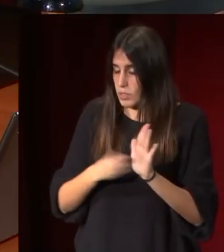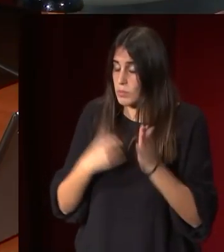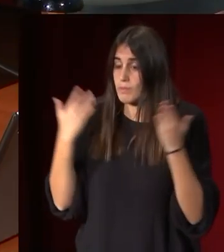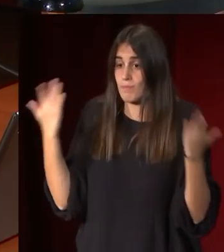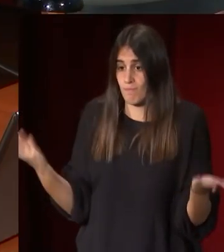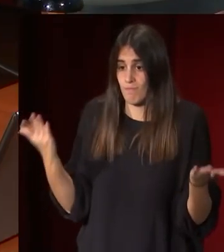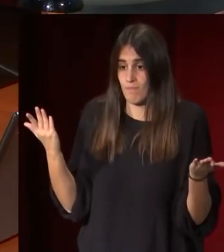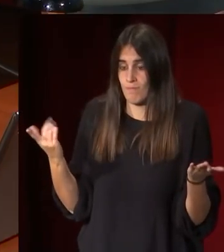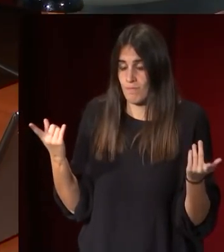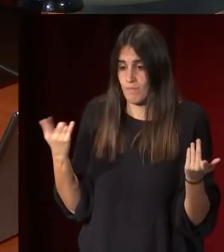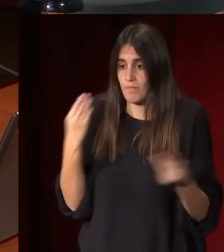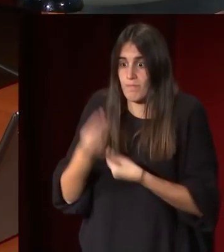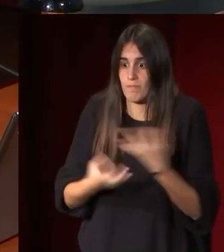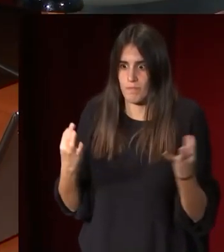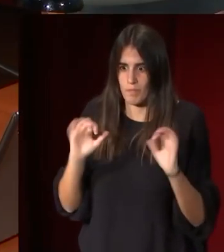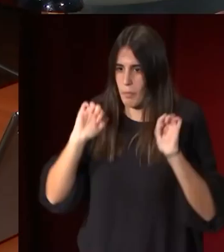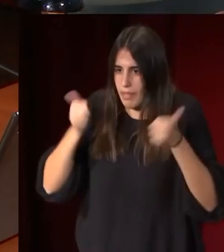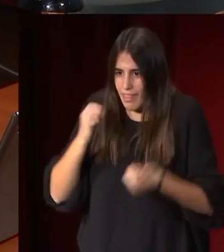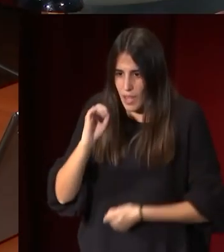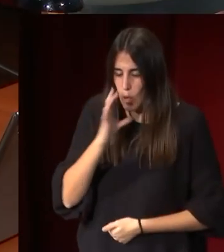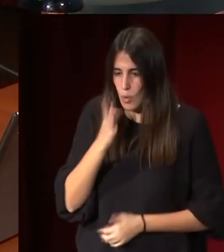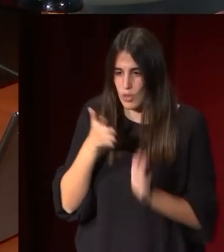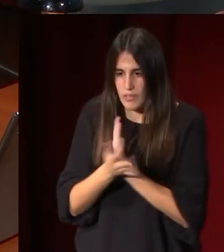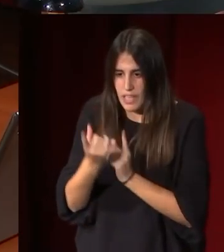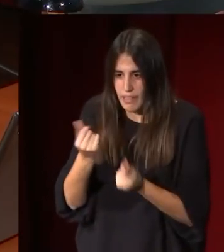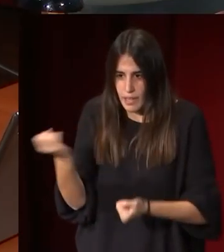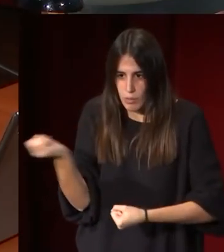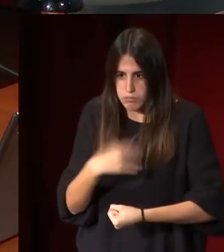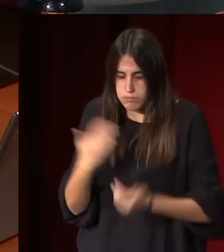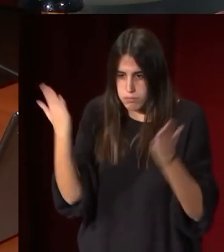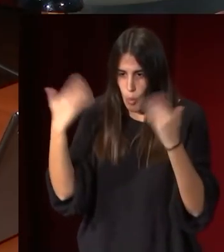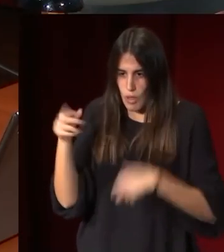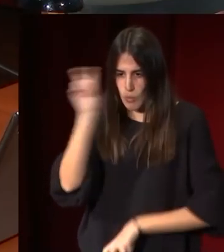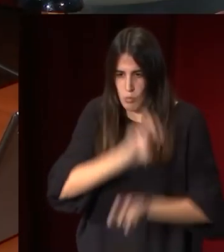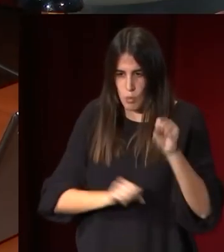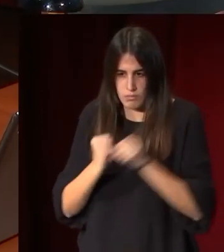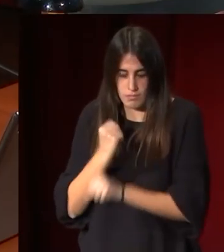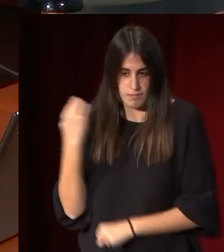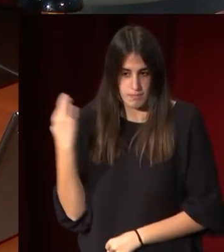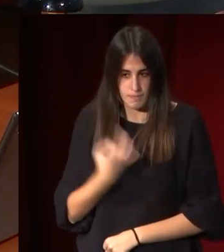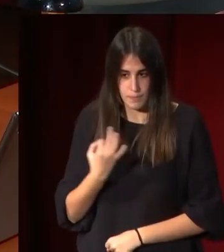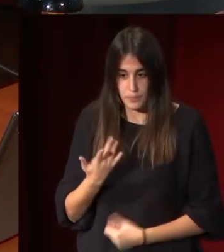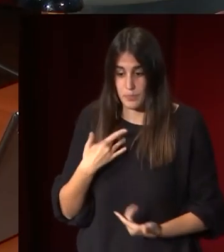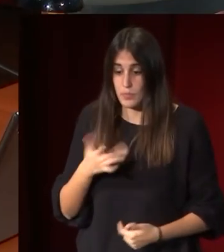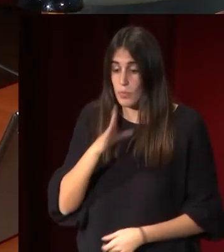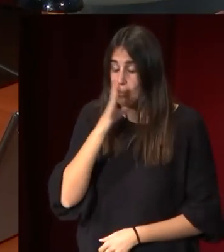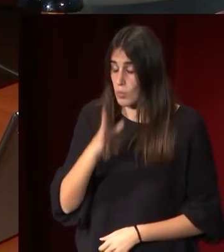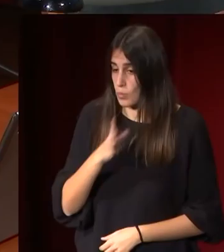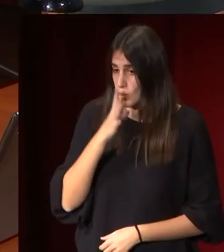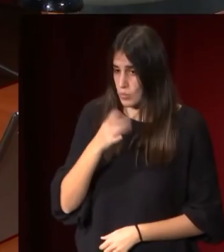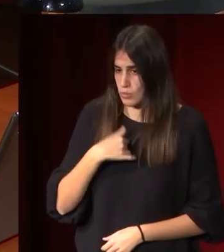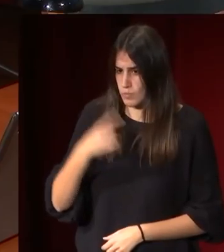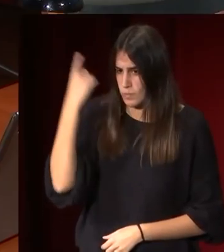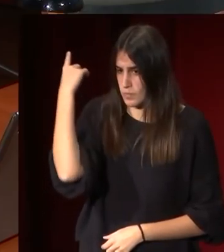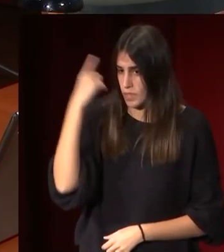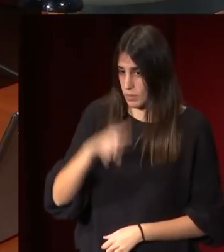claro tienen que empezar de cero porque no tienen un ingreso ninguno asegurado esta es la razón por la cual sabemos